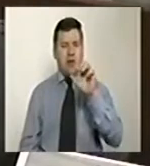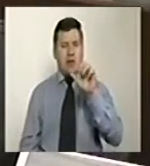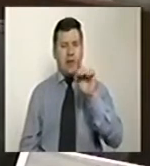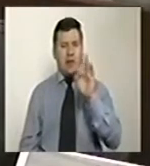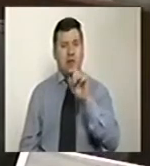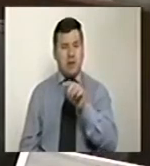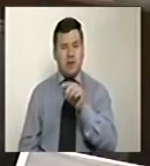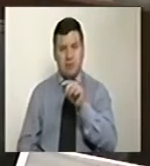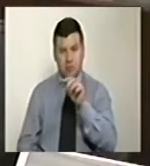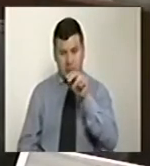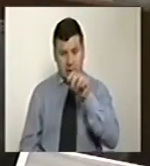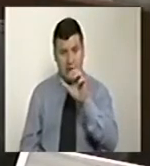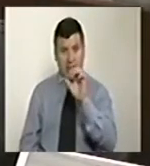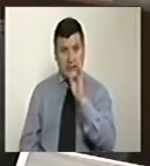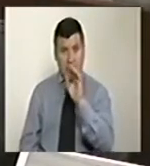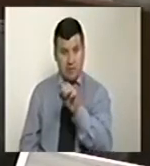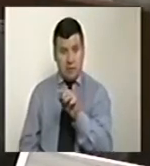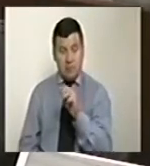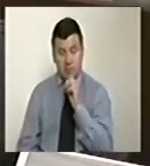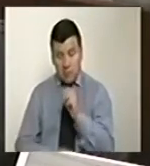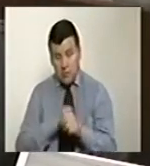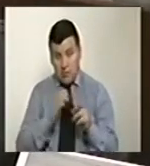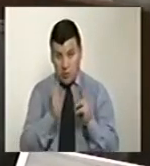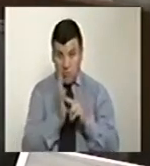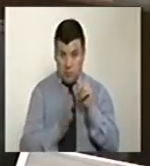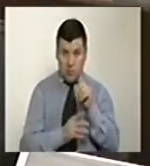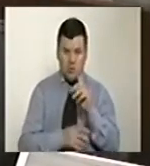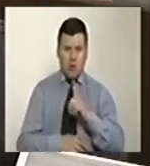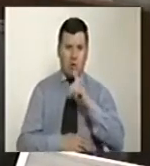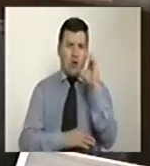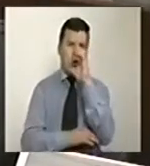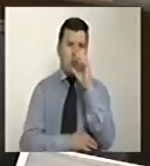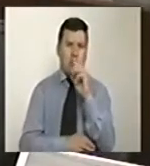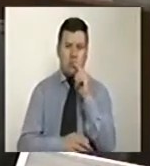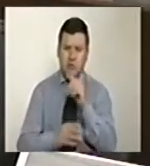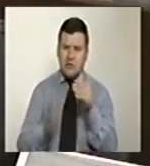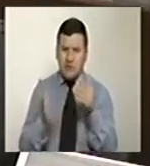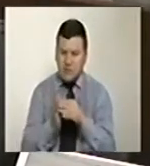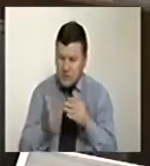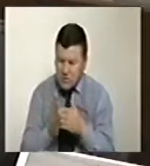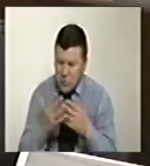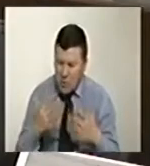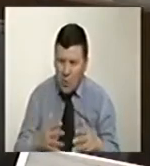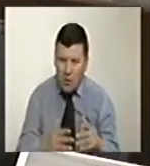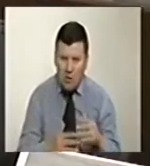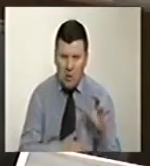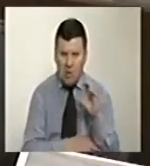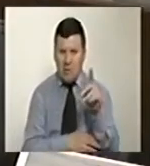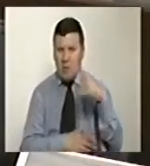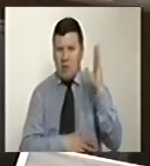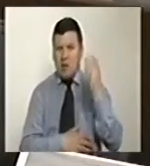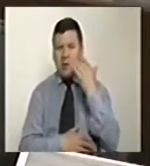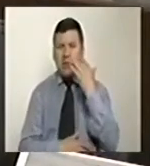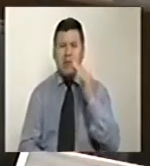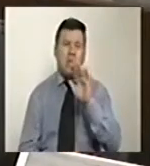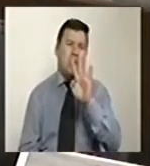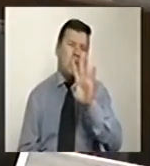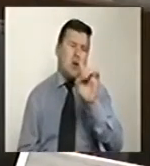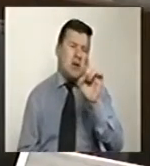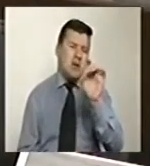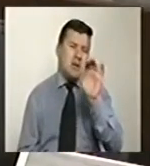que desde el año 2011 Colombia lidera esa tasa de ataques teniendo en cuenta que de un promedio de 46